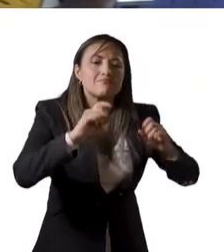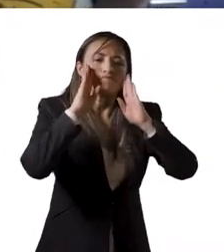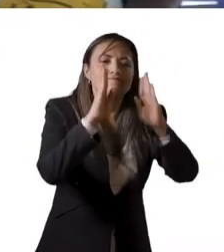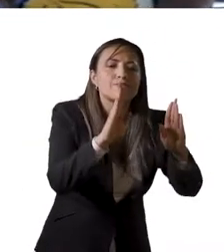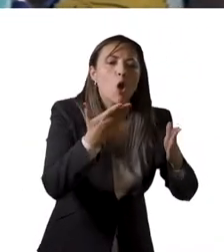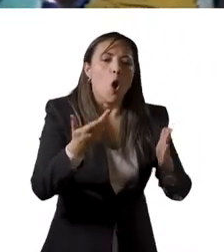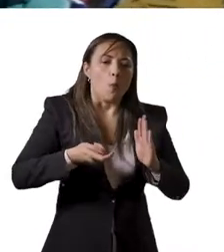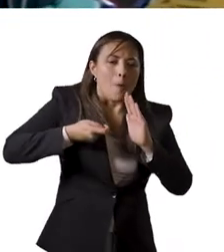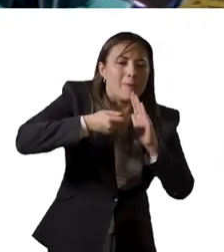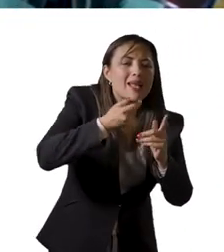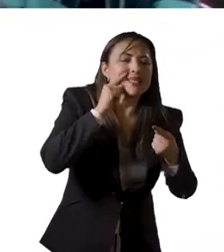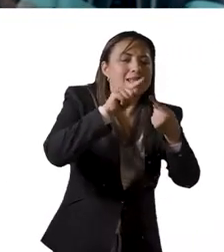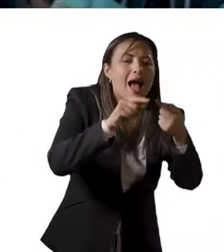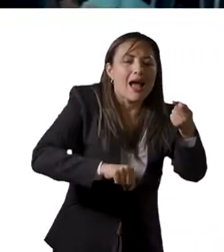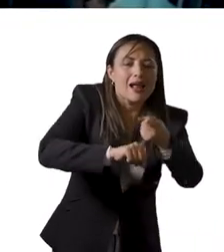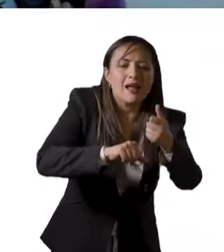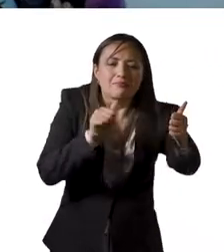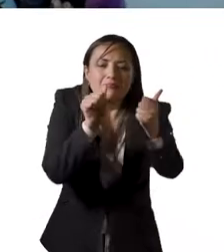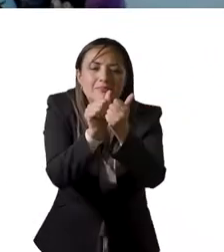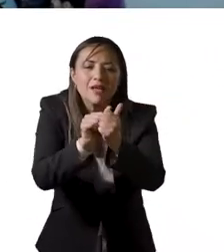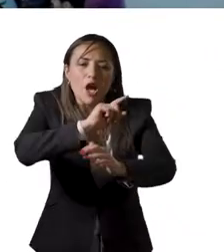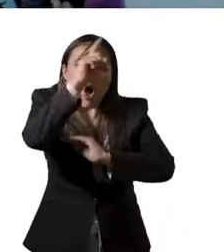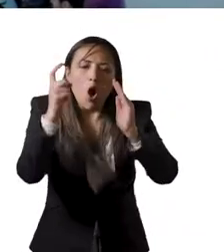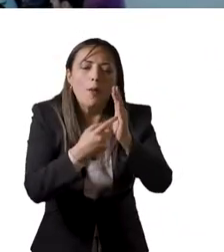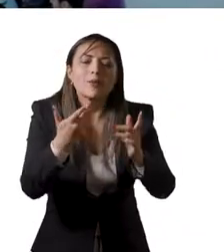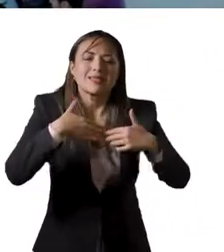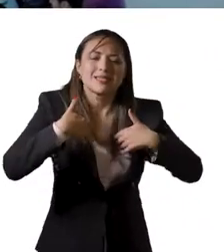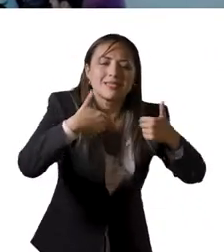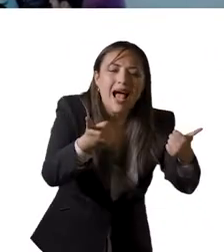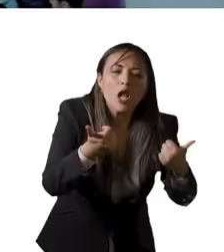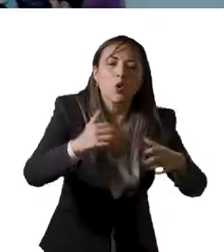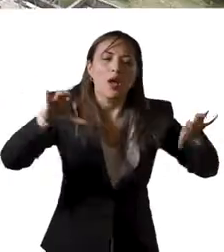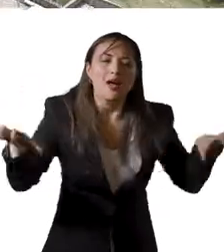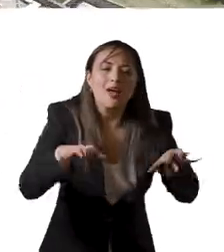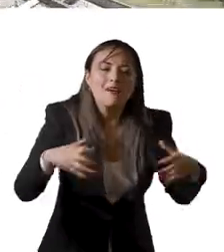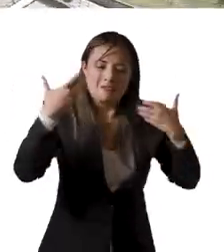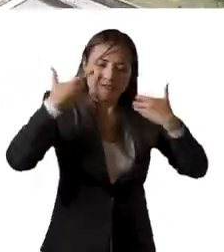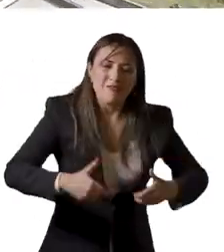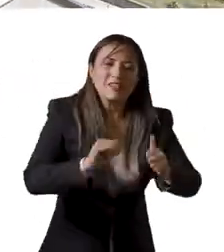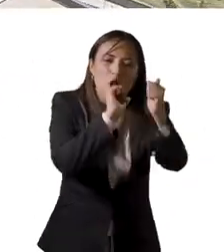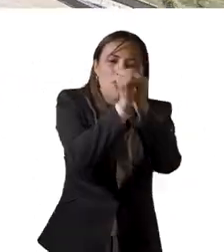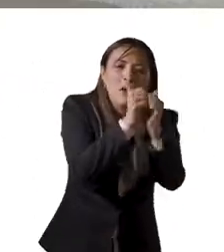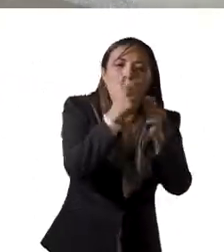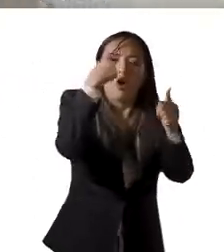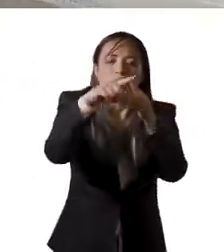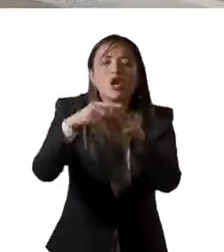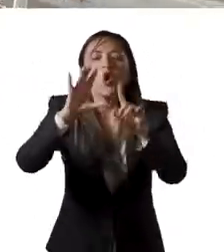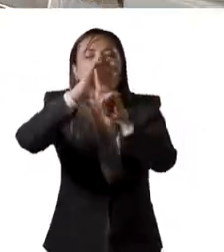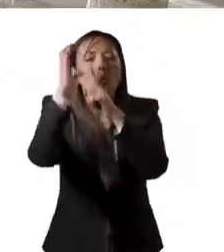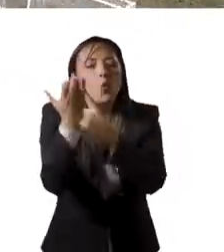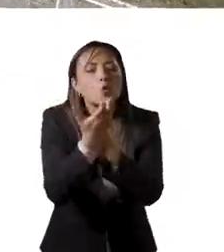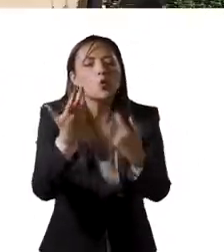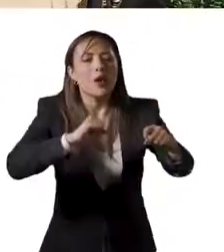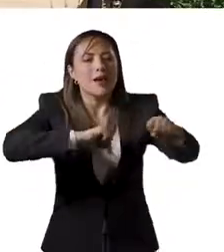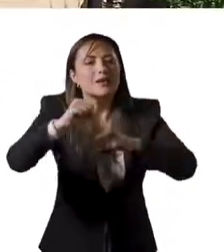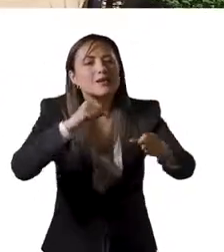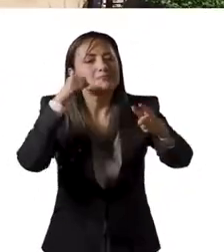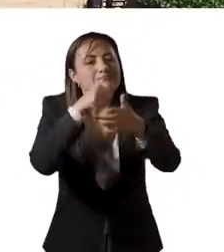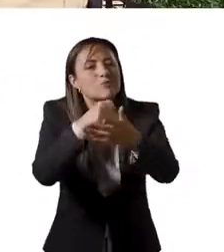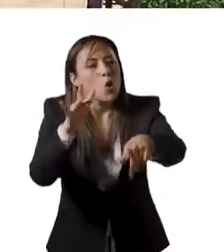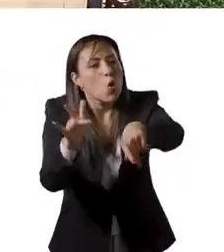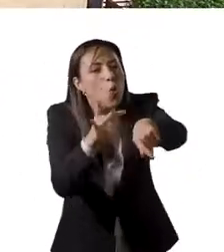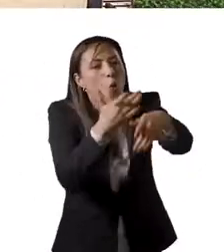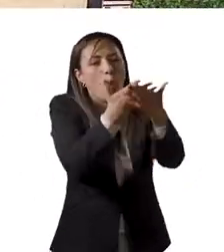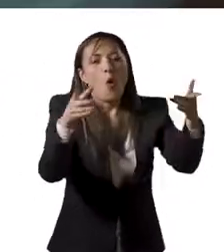realizar acciones en áreas del bienestar como acompañamiento integral, salud, actividad física y deporte, cultura,